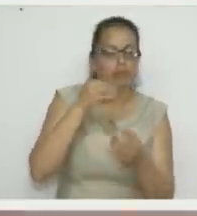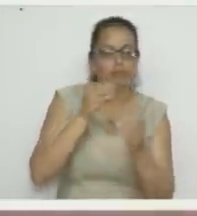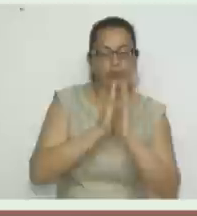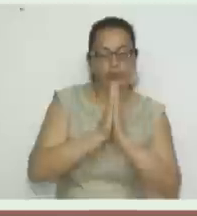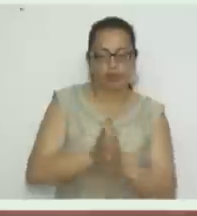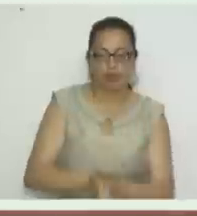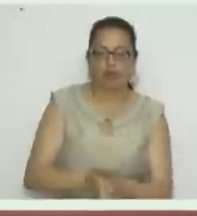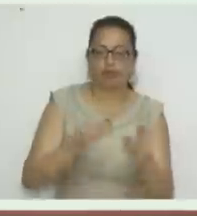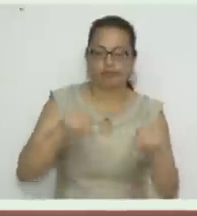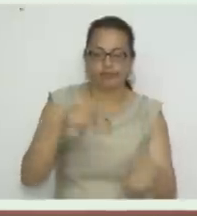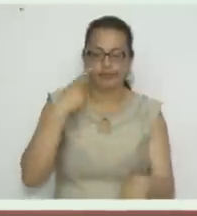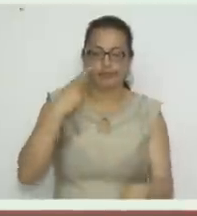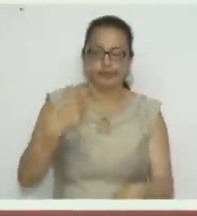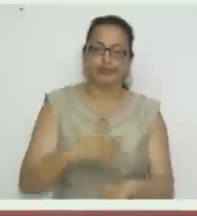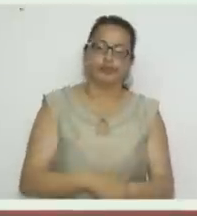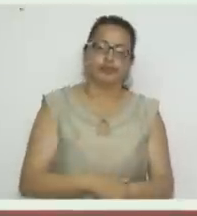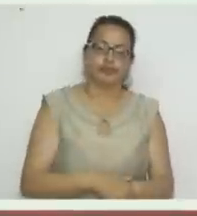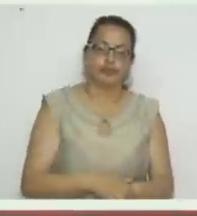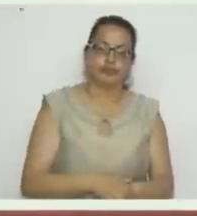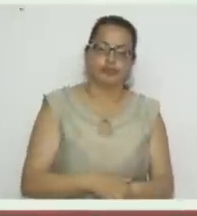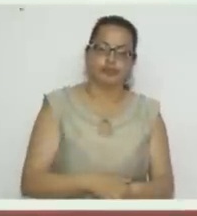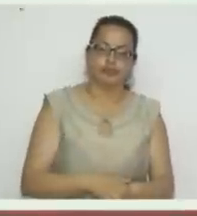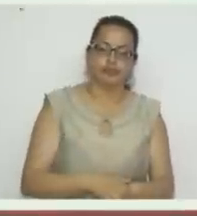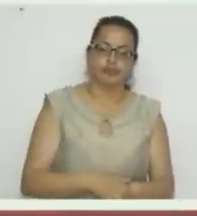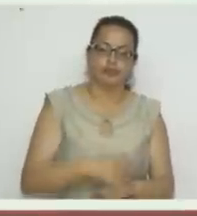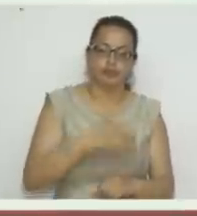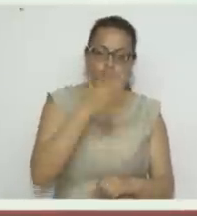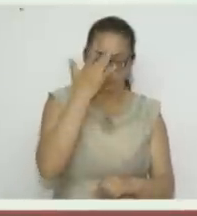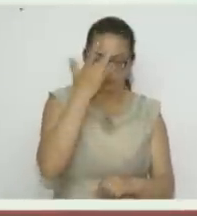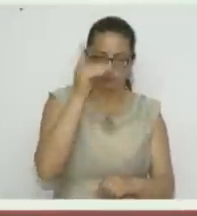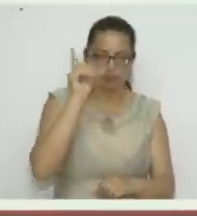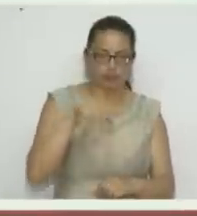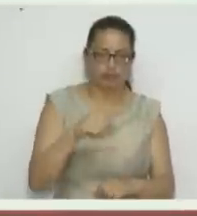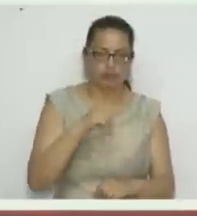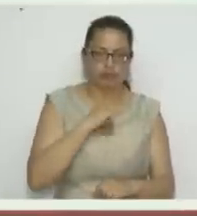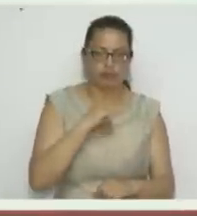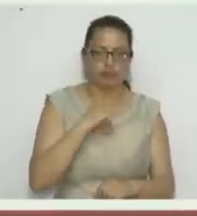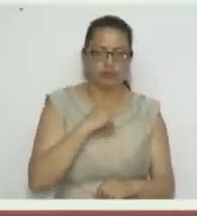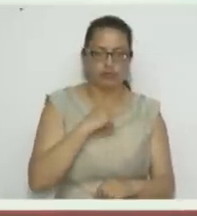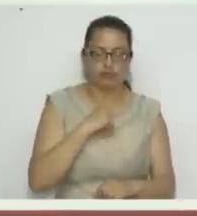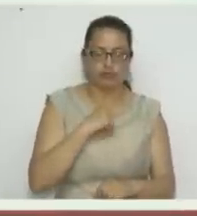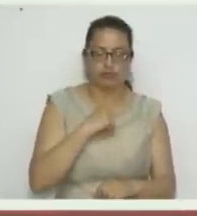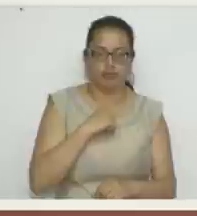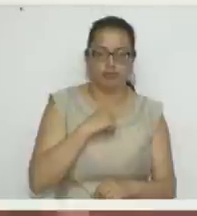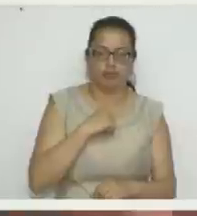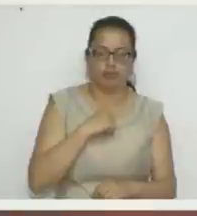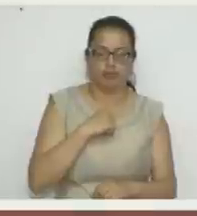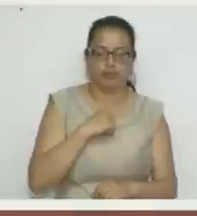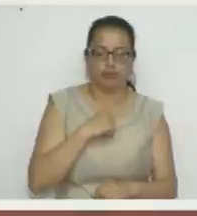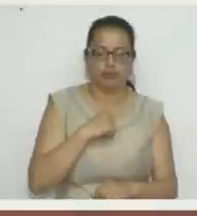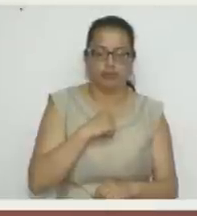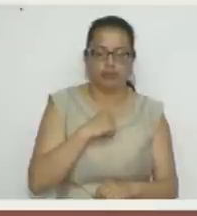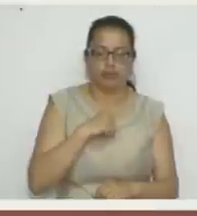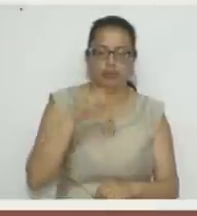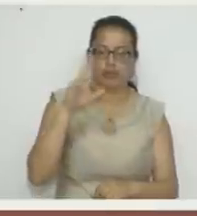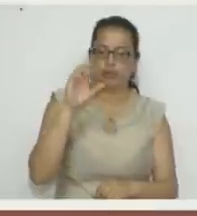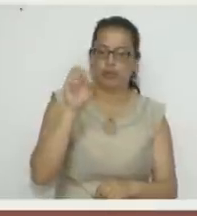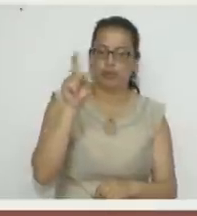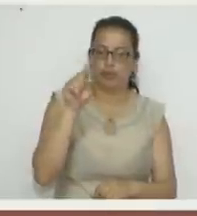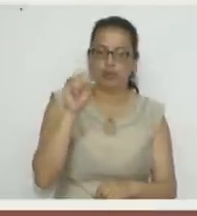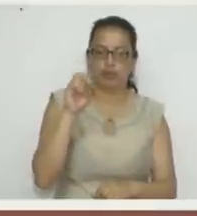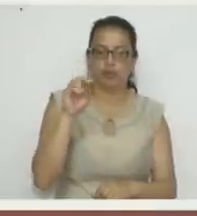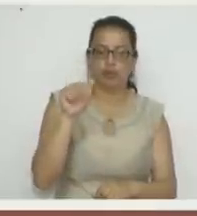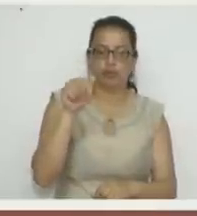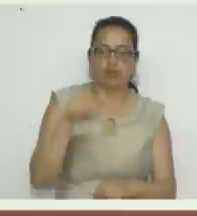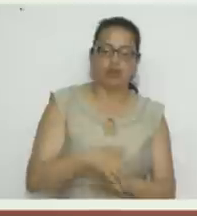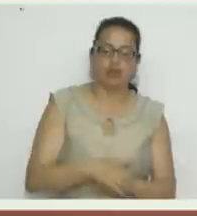country, ¿no? En este country madera, porque también hay muñequería country. Y este va resinado. La parte